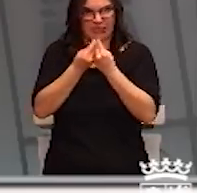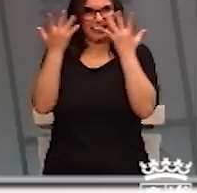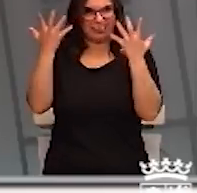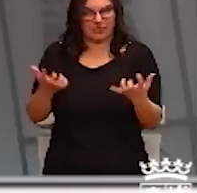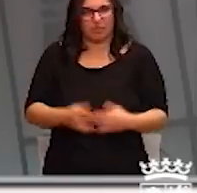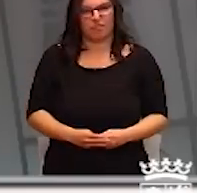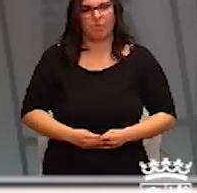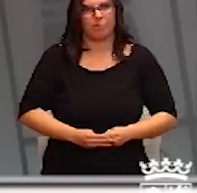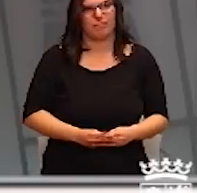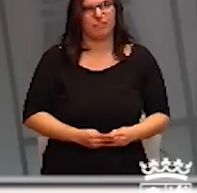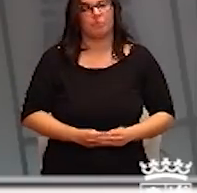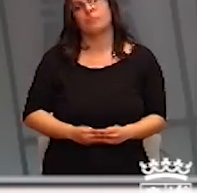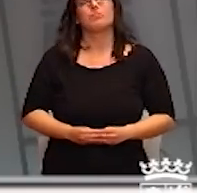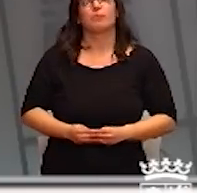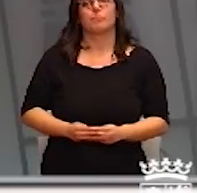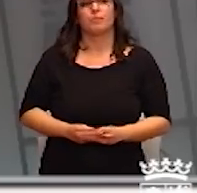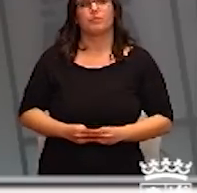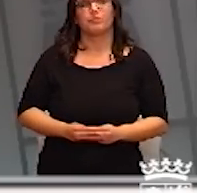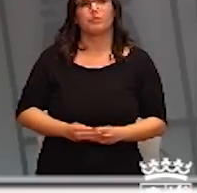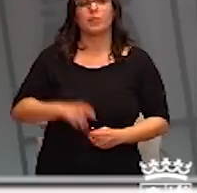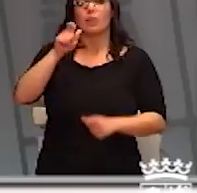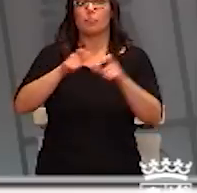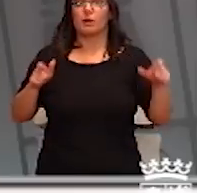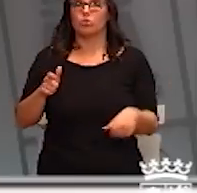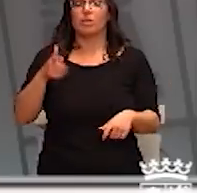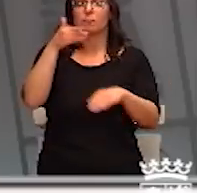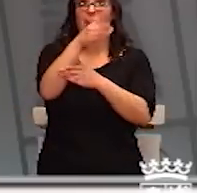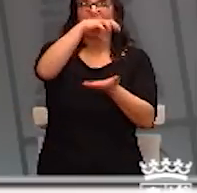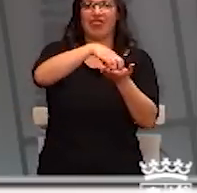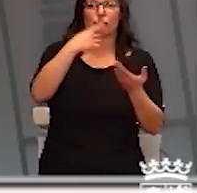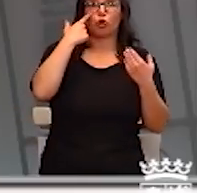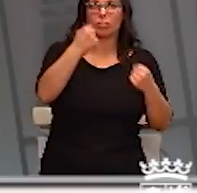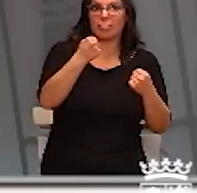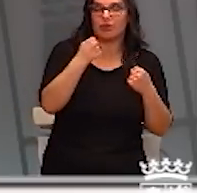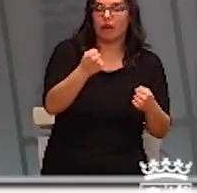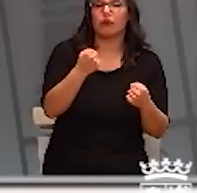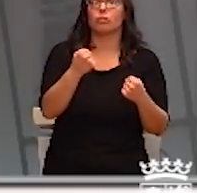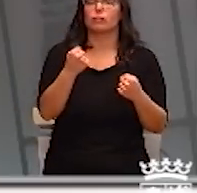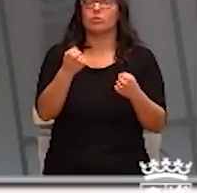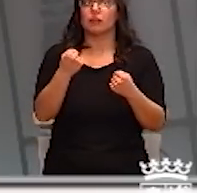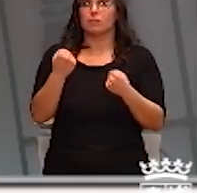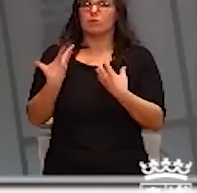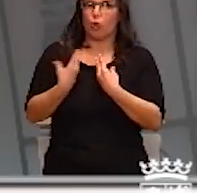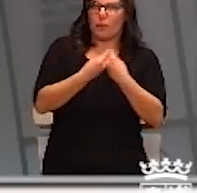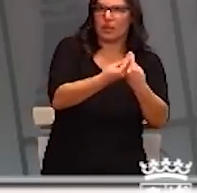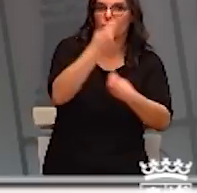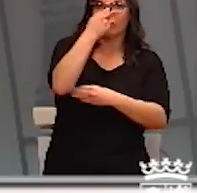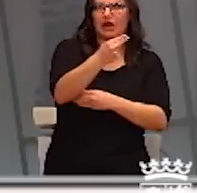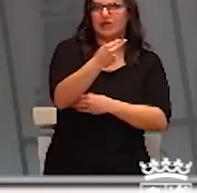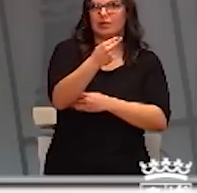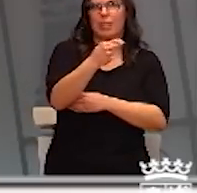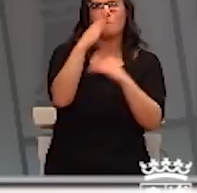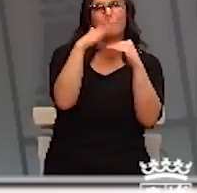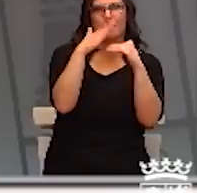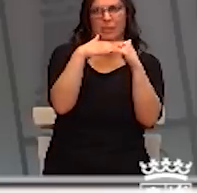Se restringirá el acceso de acompañantes y visitantes a los centros sanitarios al mínimo imprescindible para garantizar el